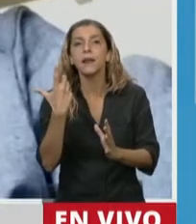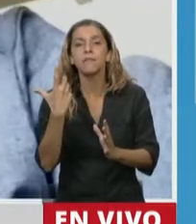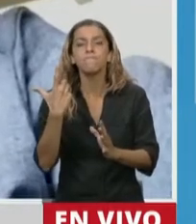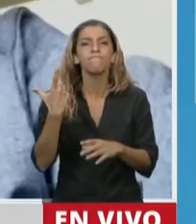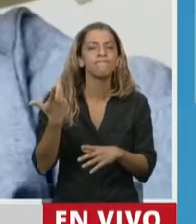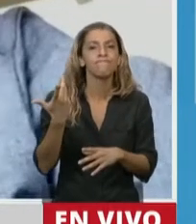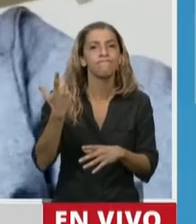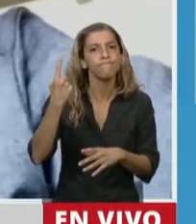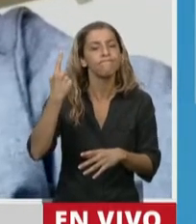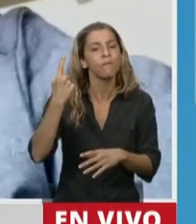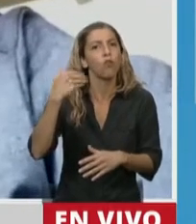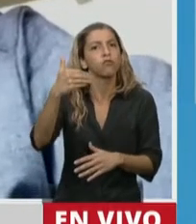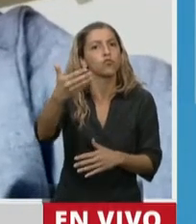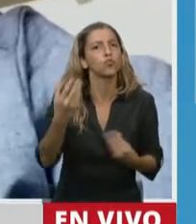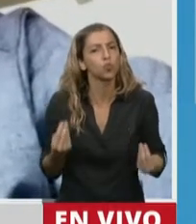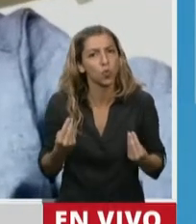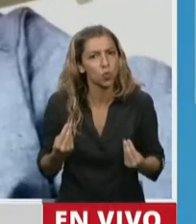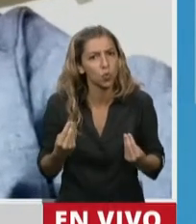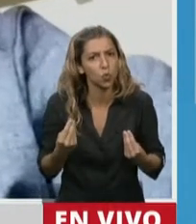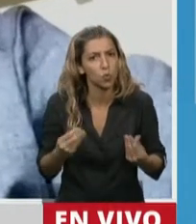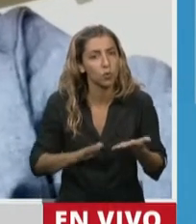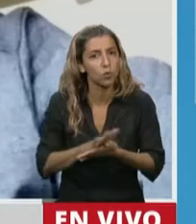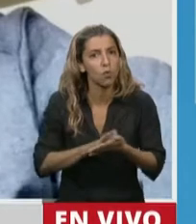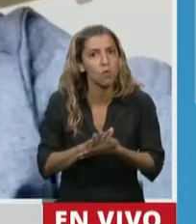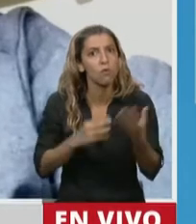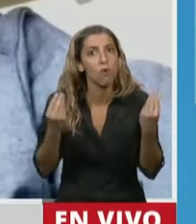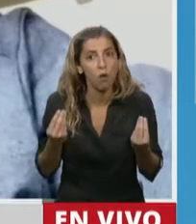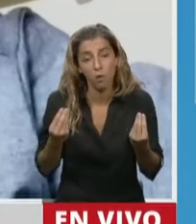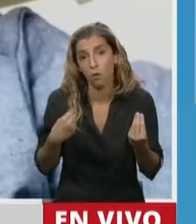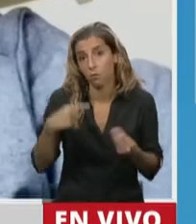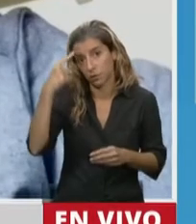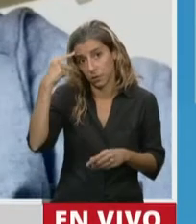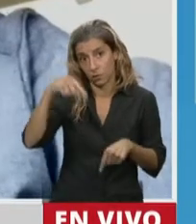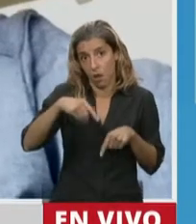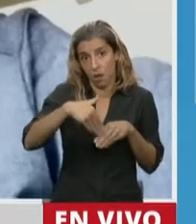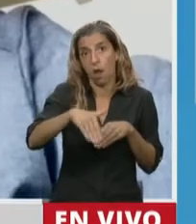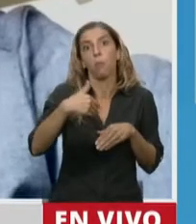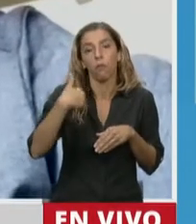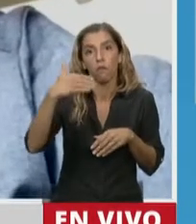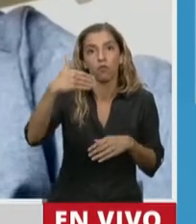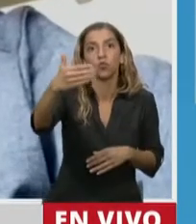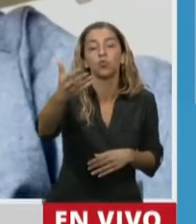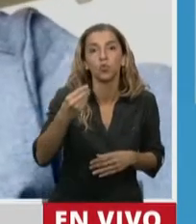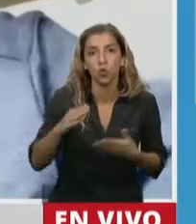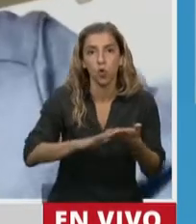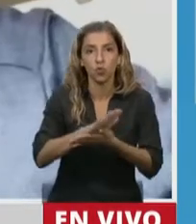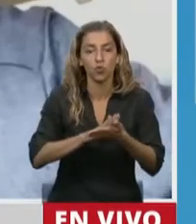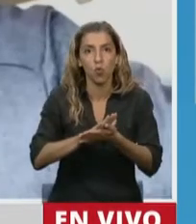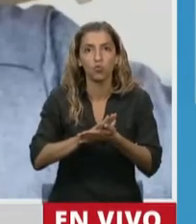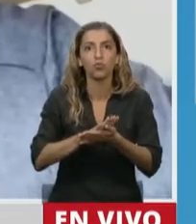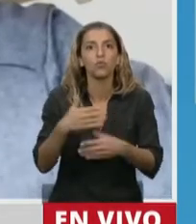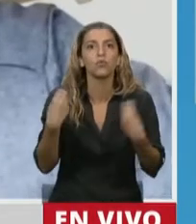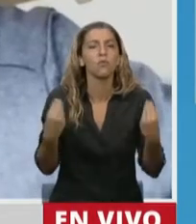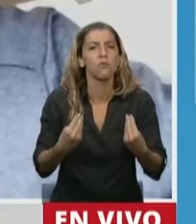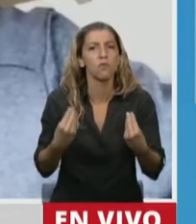tenemos que empezar a discutir respecto de cómo y cuáles son los caminos para salir de esta pandemia. Tampoco